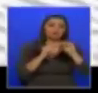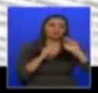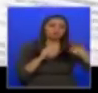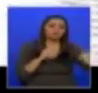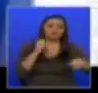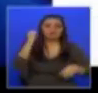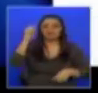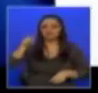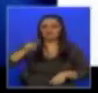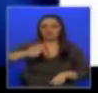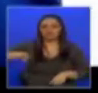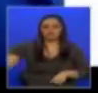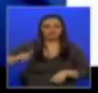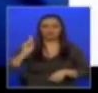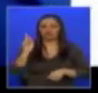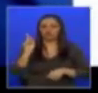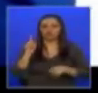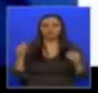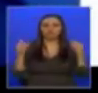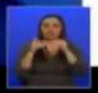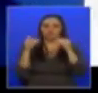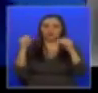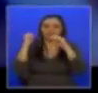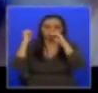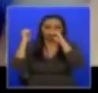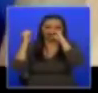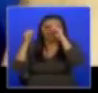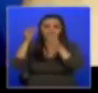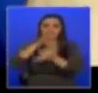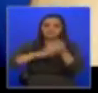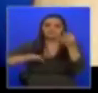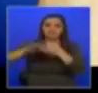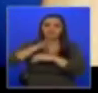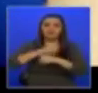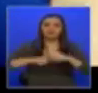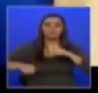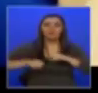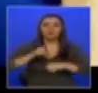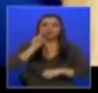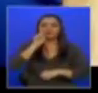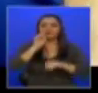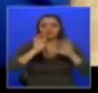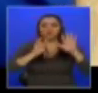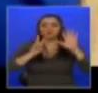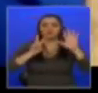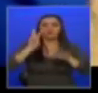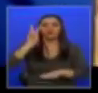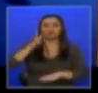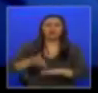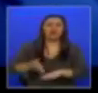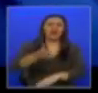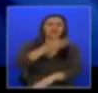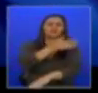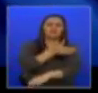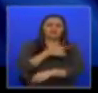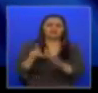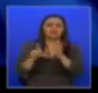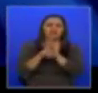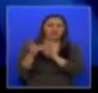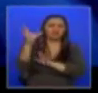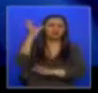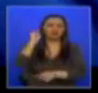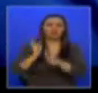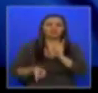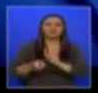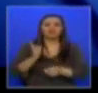La ley reemplazó a una normativa vigente desde mayo de 1972 creada en la dictadura militar, que no